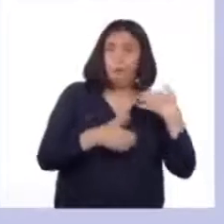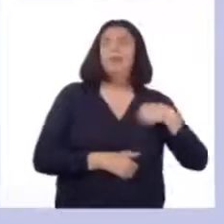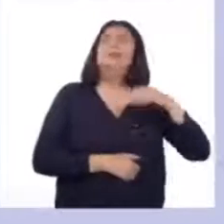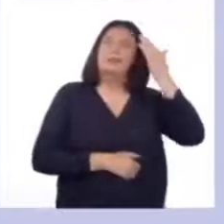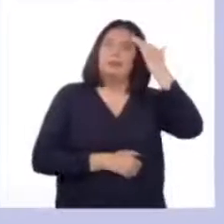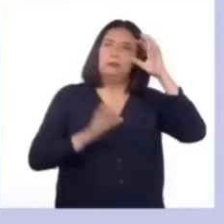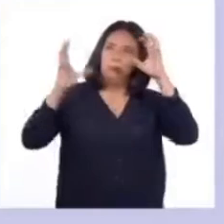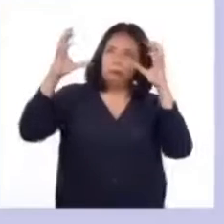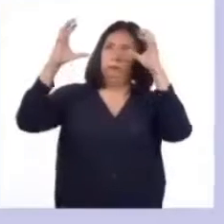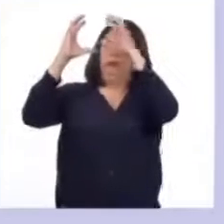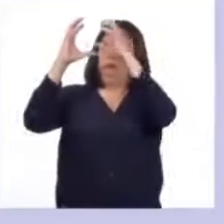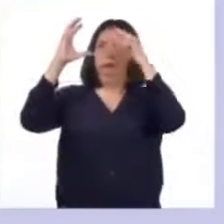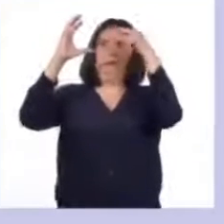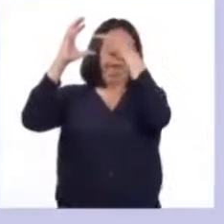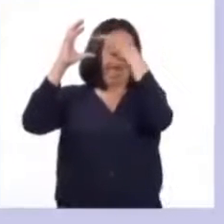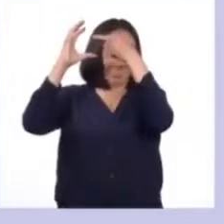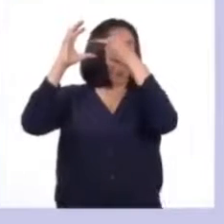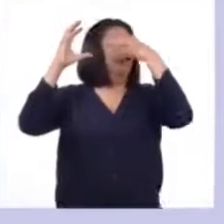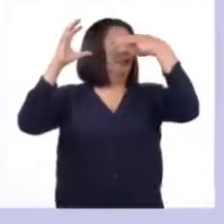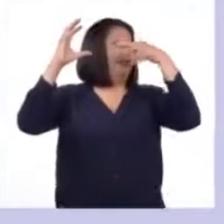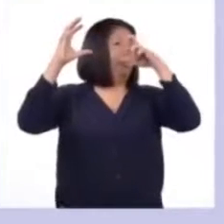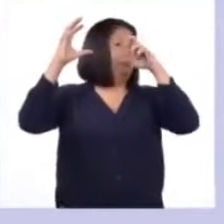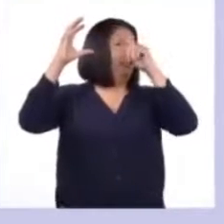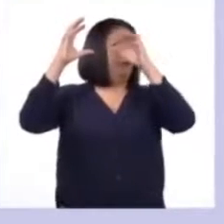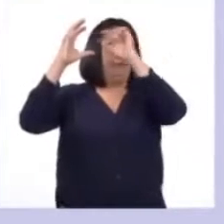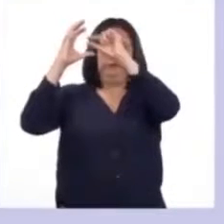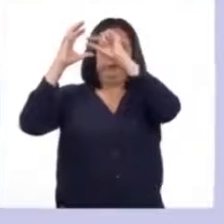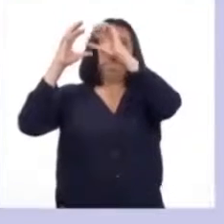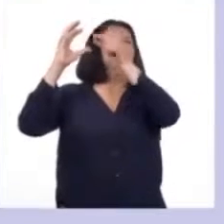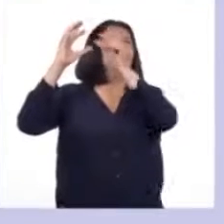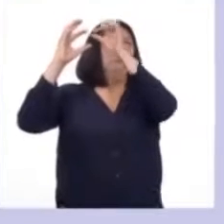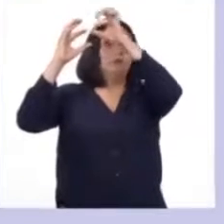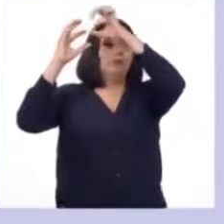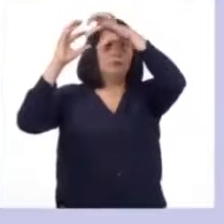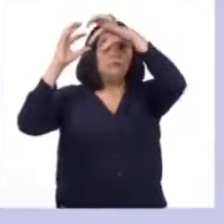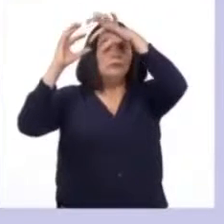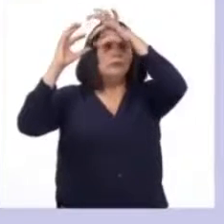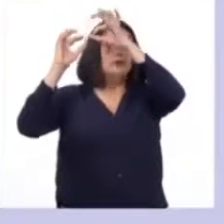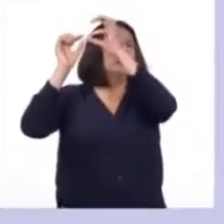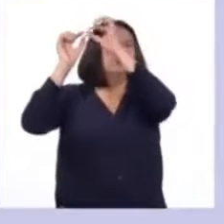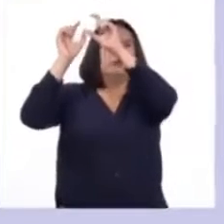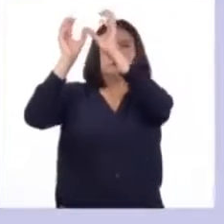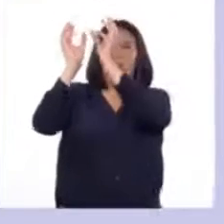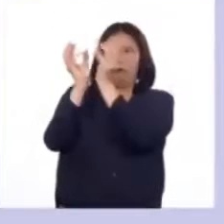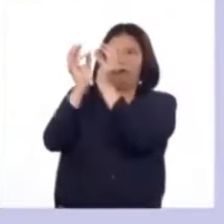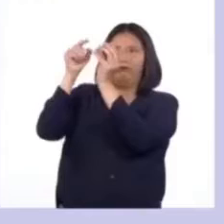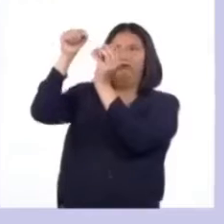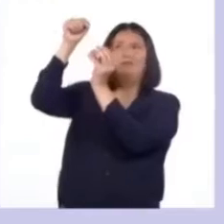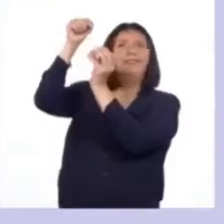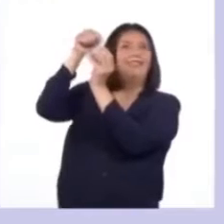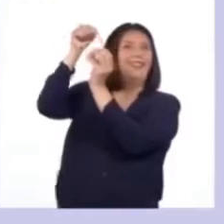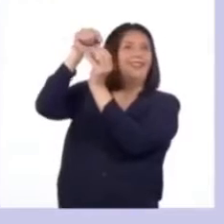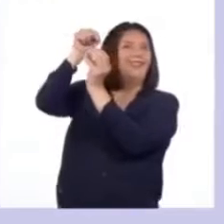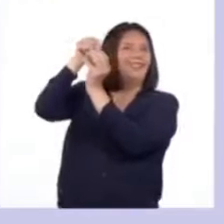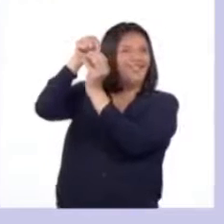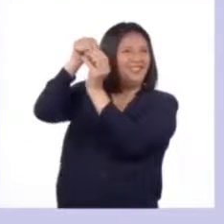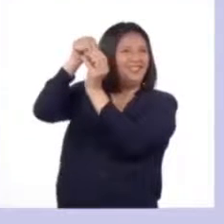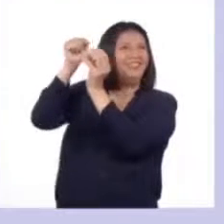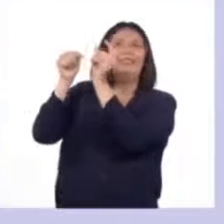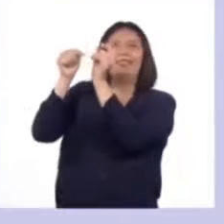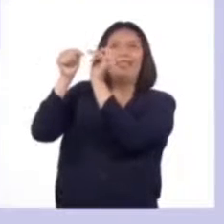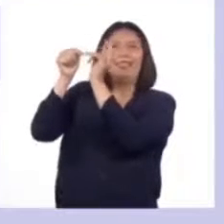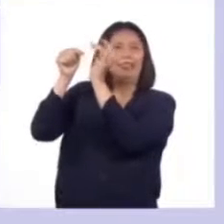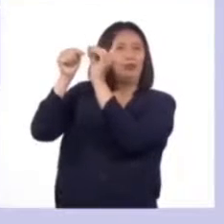ocurre en el cerebro. El hipotálamo en el cerebro produce una hormona. La hormona producida por el hipotálamo actúa en la